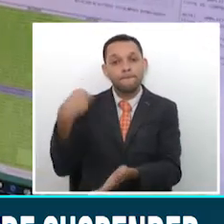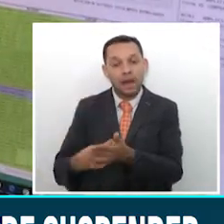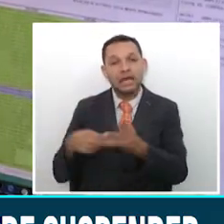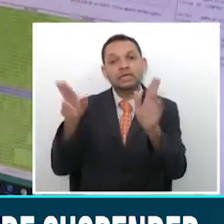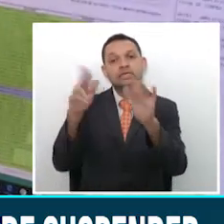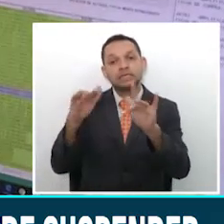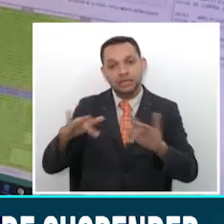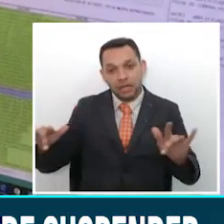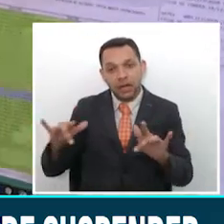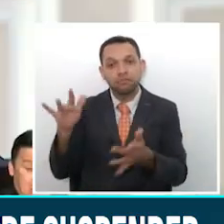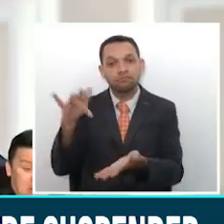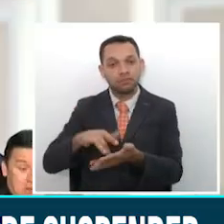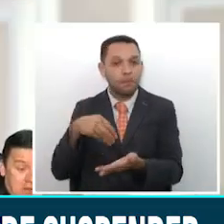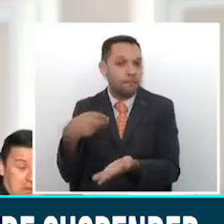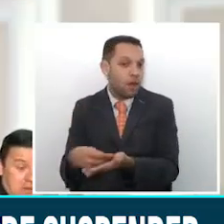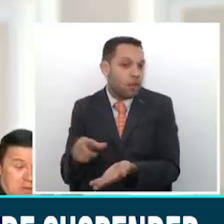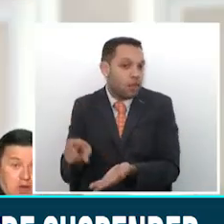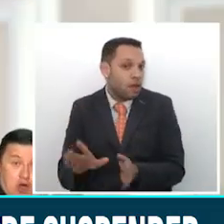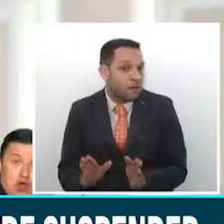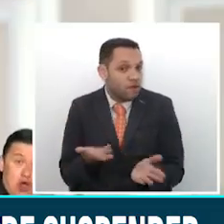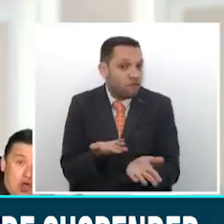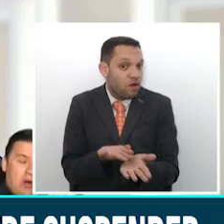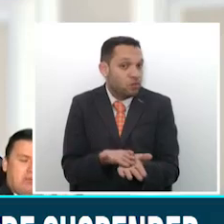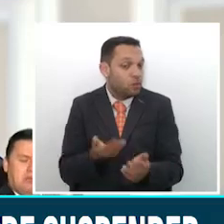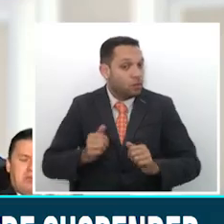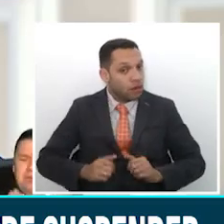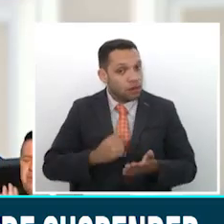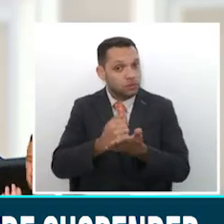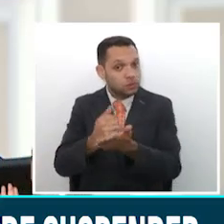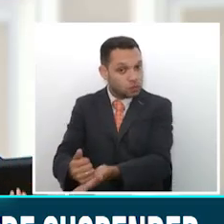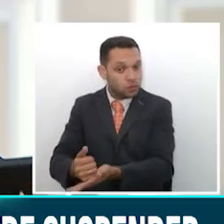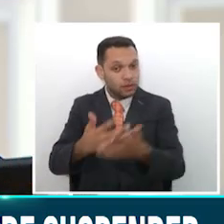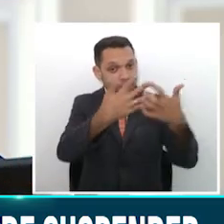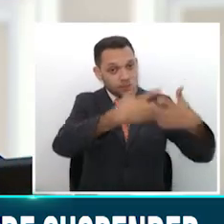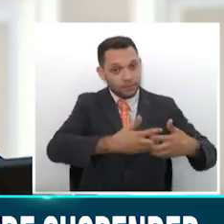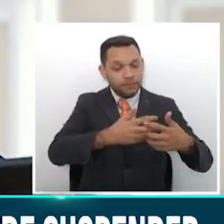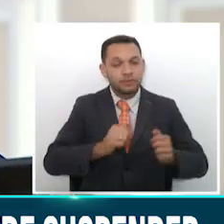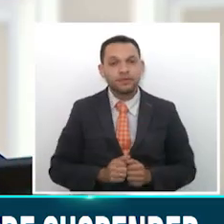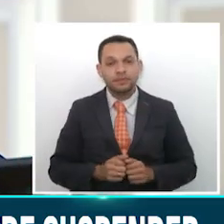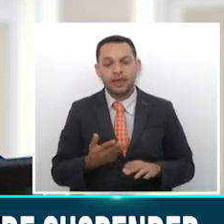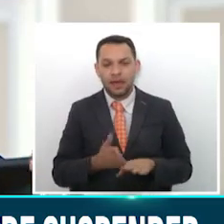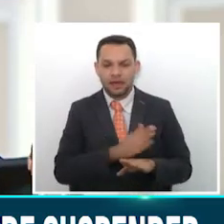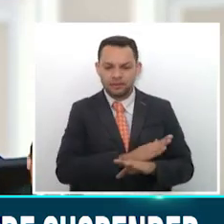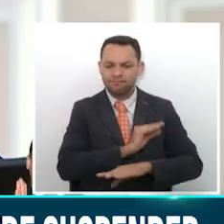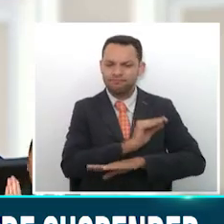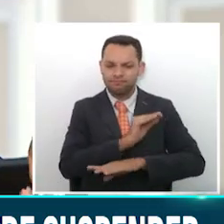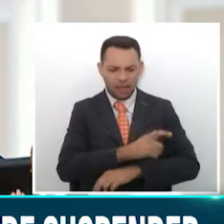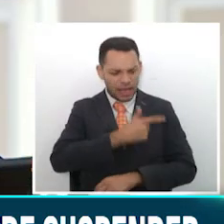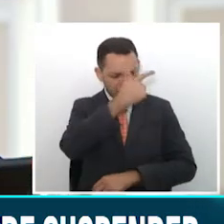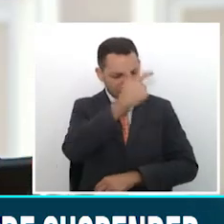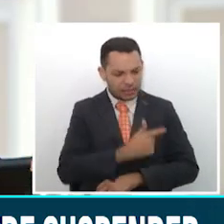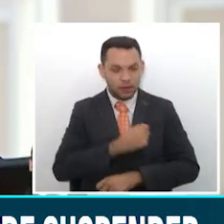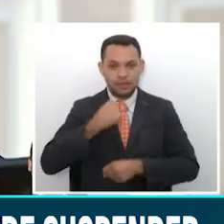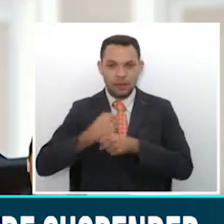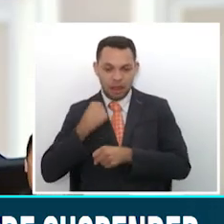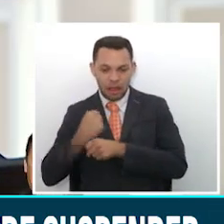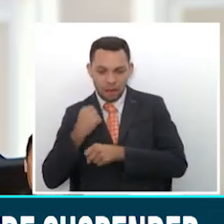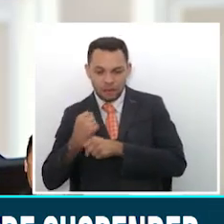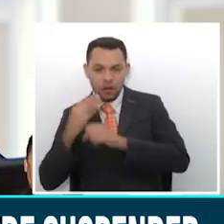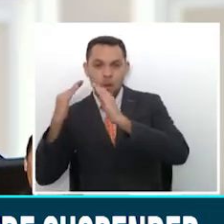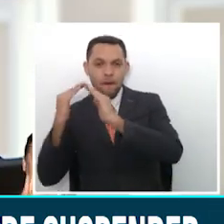trabajador en toda su casa. El gobierno implementó de una manera muy fuerte en lo que tiene que ver el trabajo en casa,